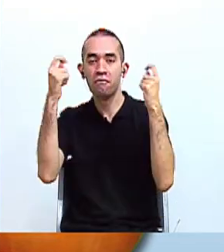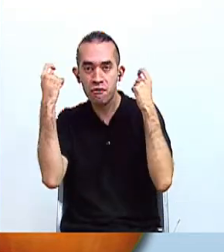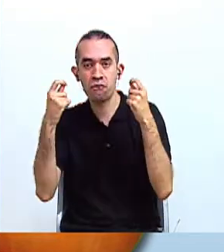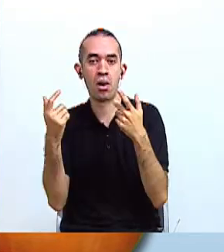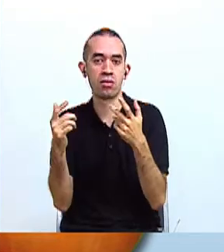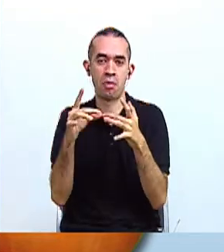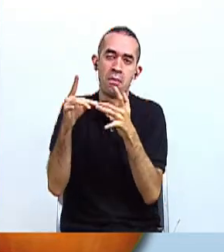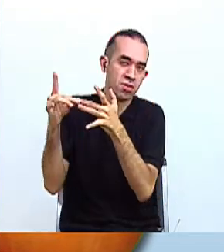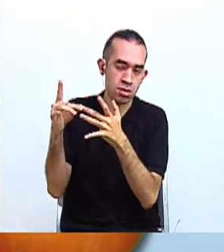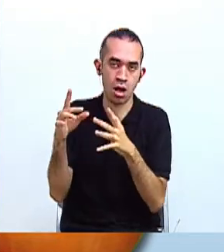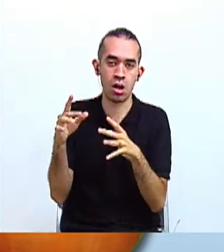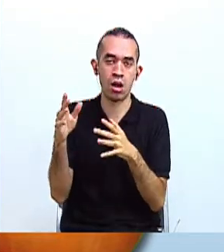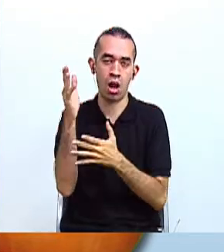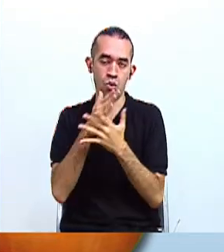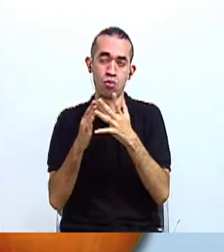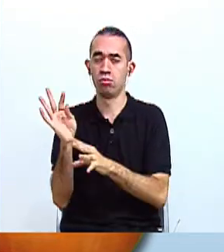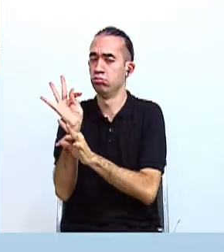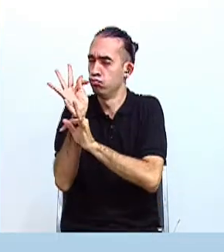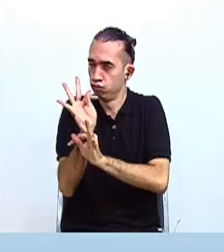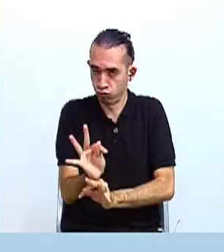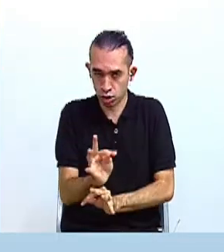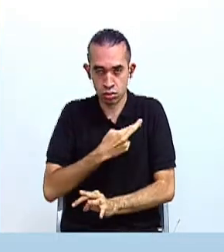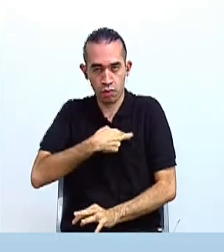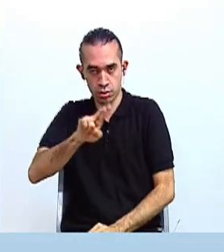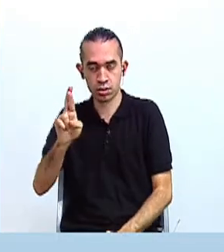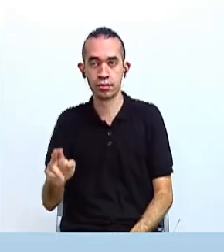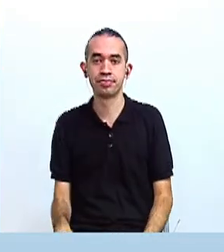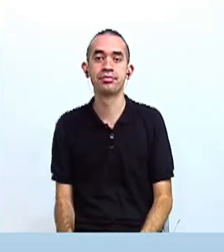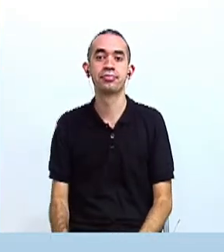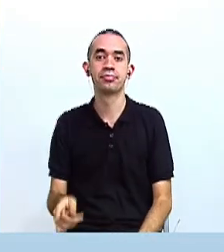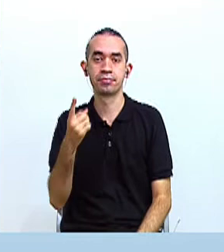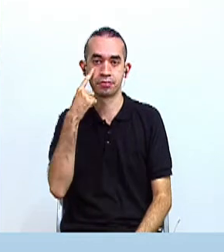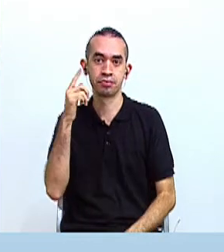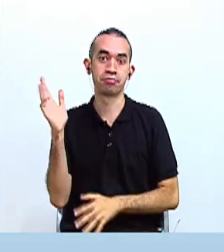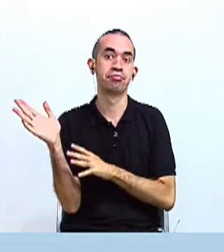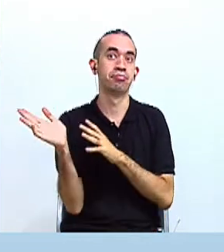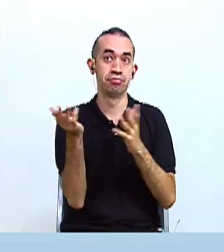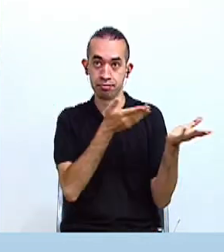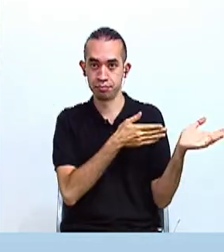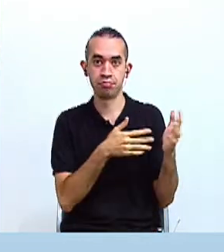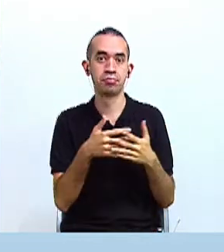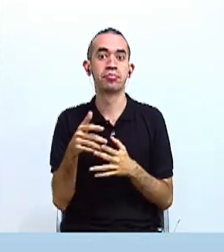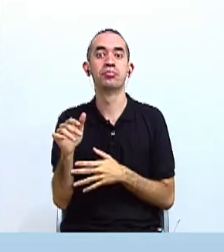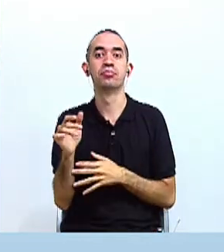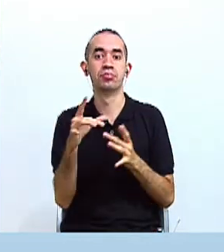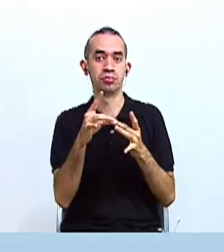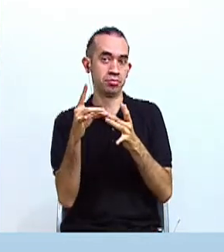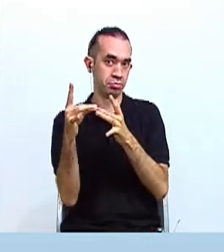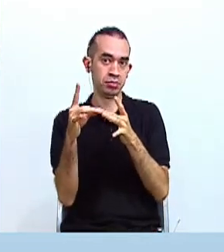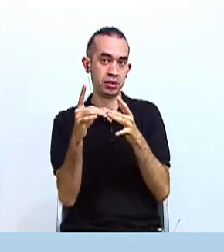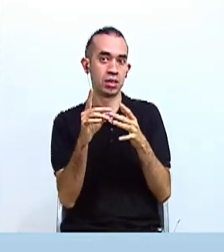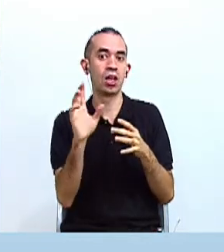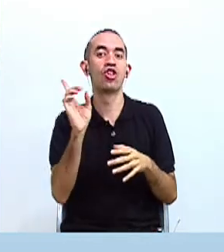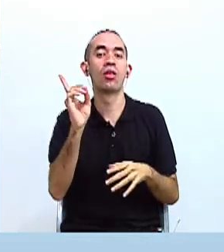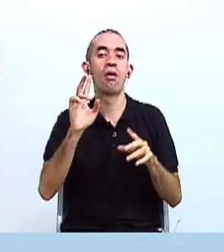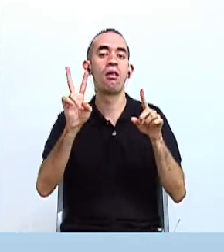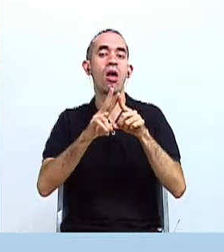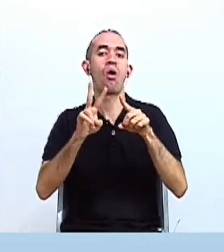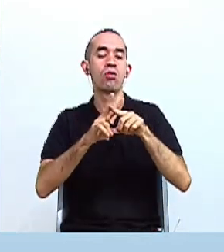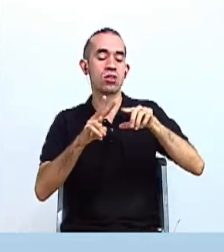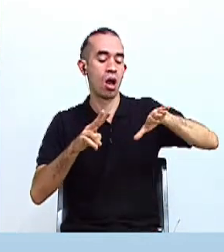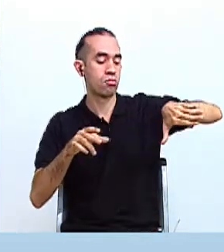en ciertos rituales. Muy bien, eso es lo que podemos destacar especialmente del área de la Gran Nicoya.